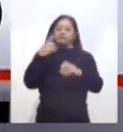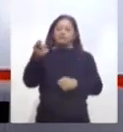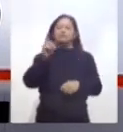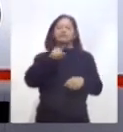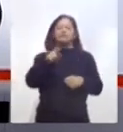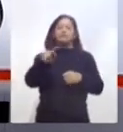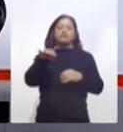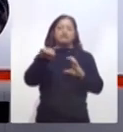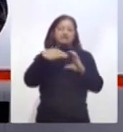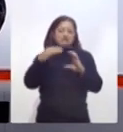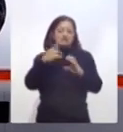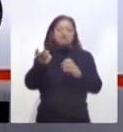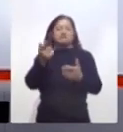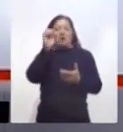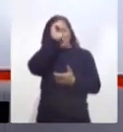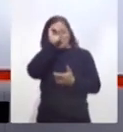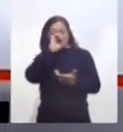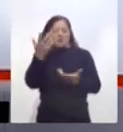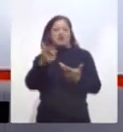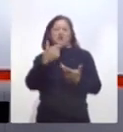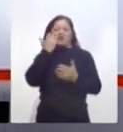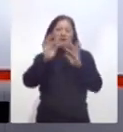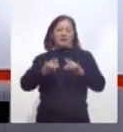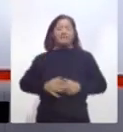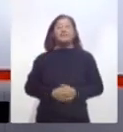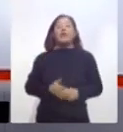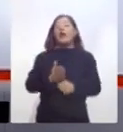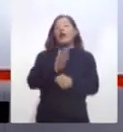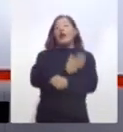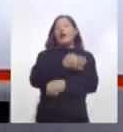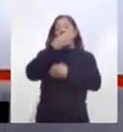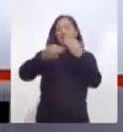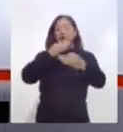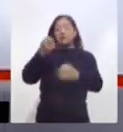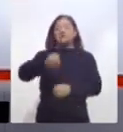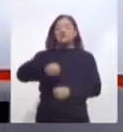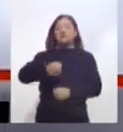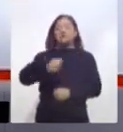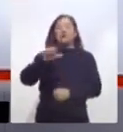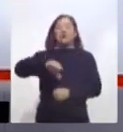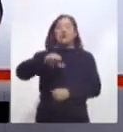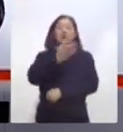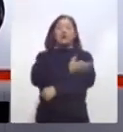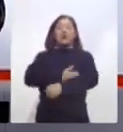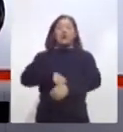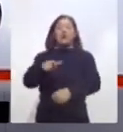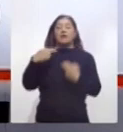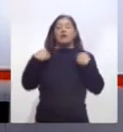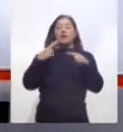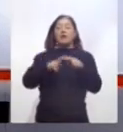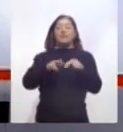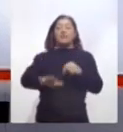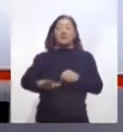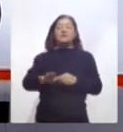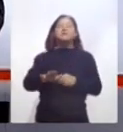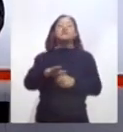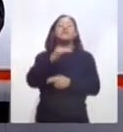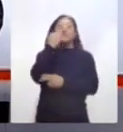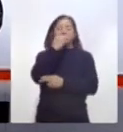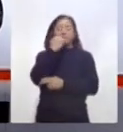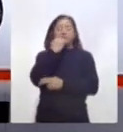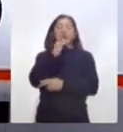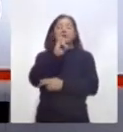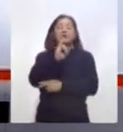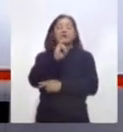sus comentarios. Antes de ir a las noticias, saludo esta tarde a la maestra Miroslava Amador, quien es intérpreta en lengua de señas